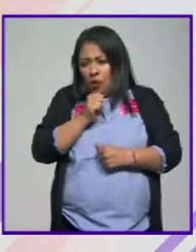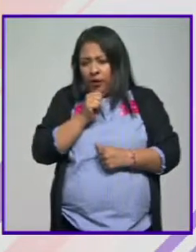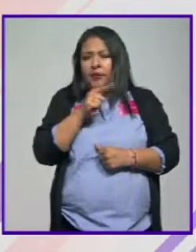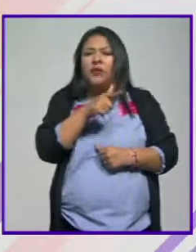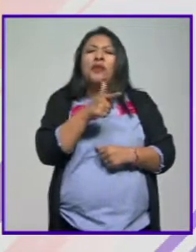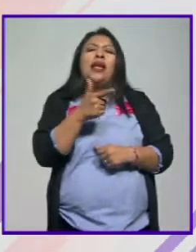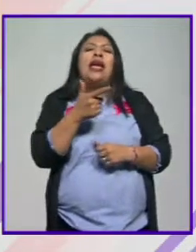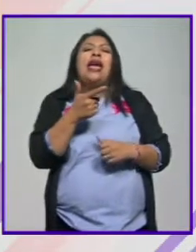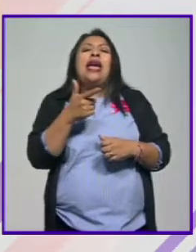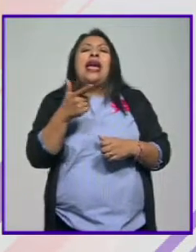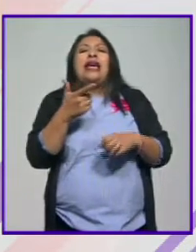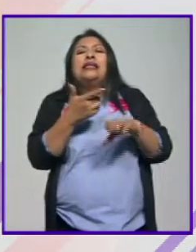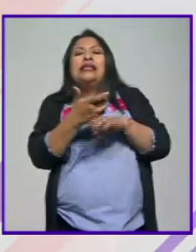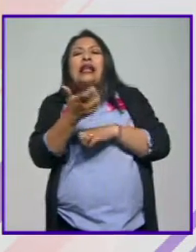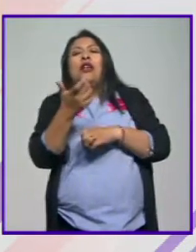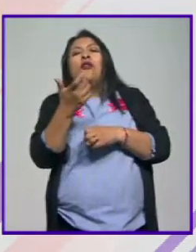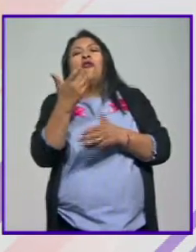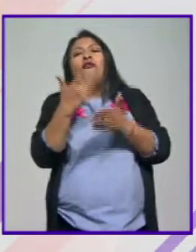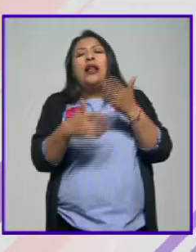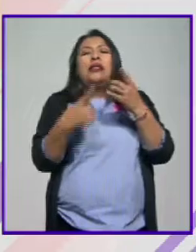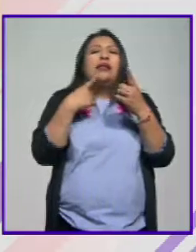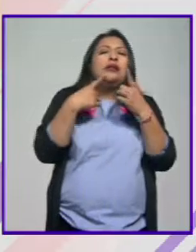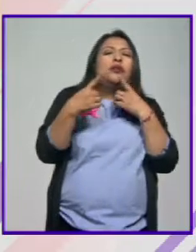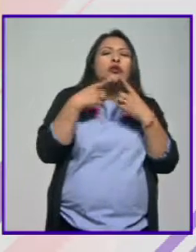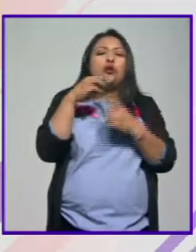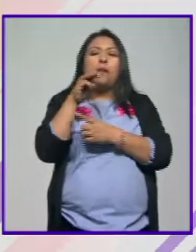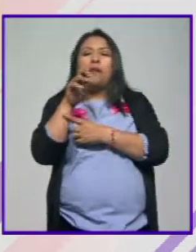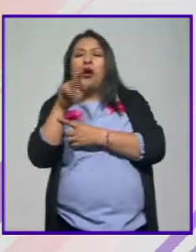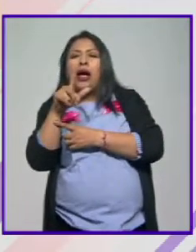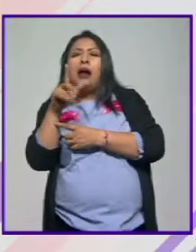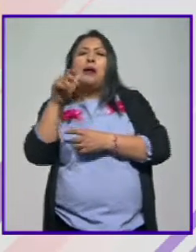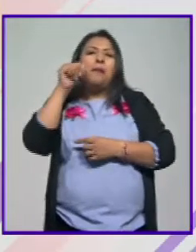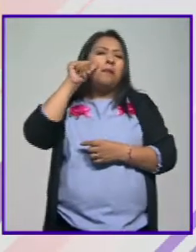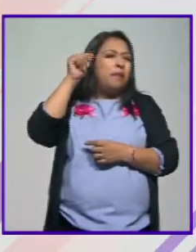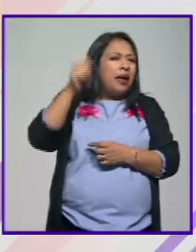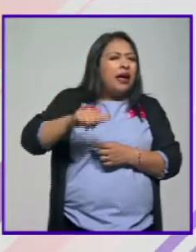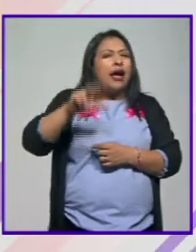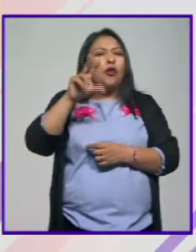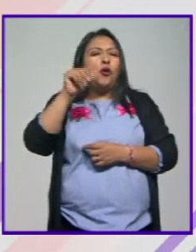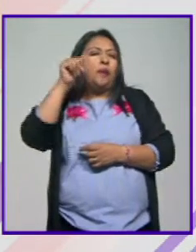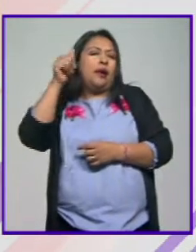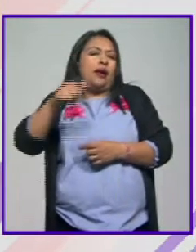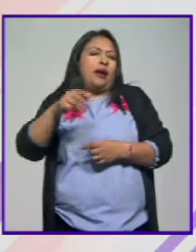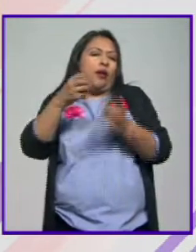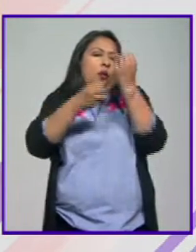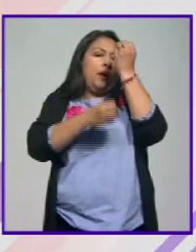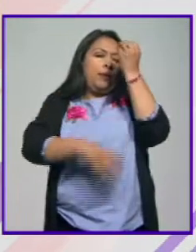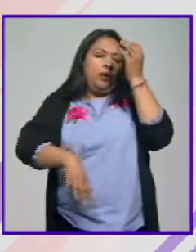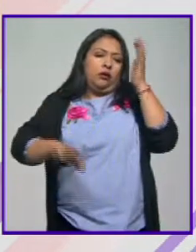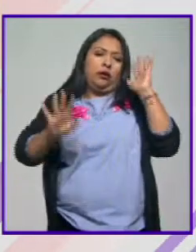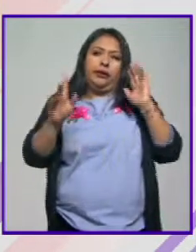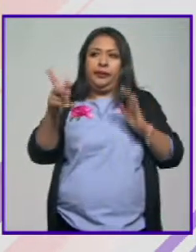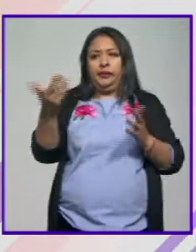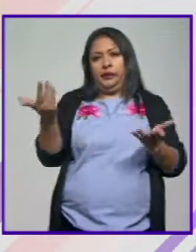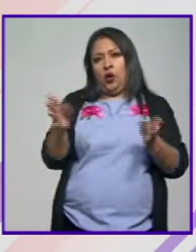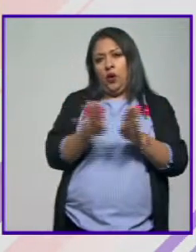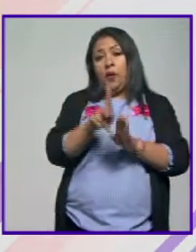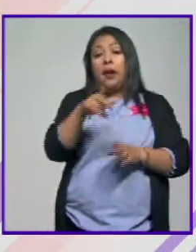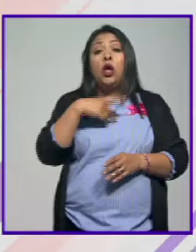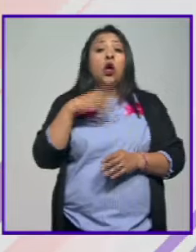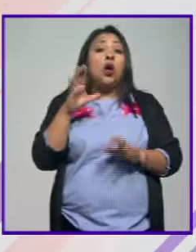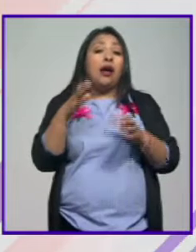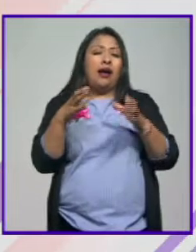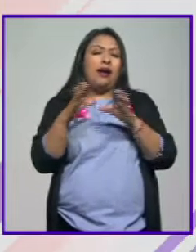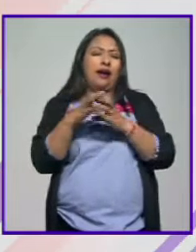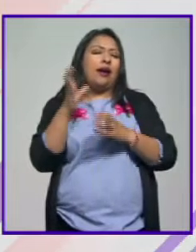no hace el Estado es entrar en esta discusión moral de si es pecado o no pecado el aborto. Ya se dio el colmo, ¿no? Pero el Congreso de Nuevo León